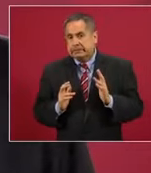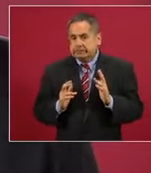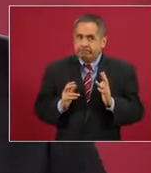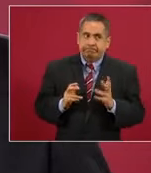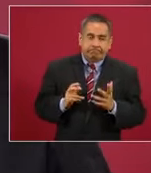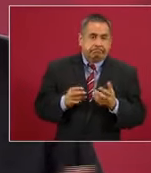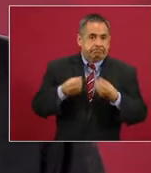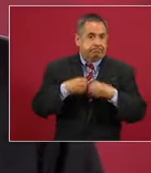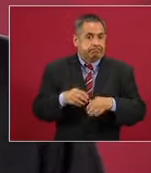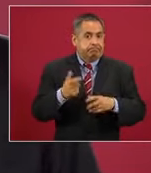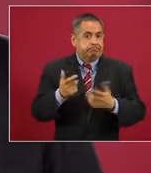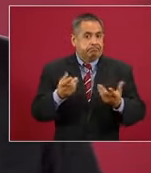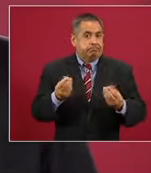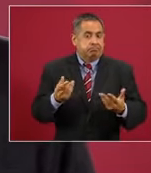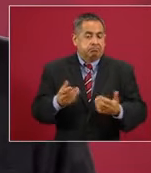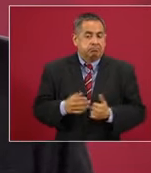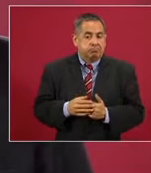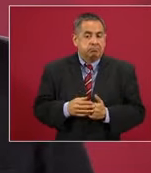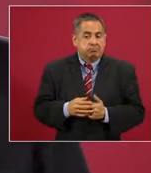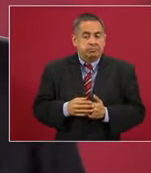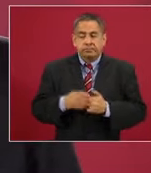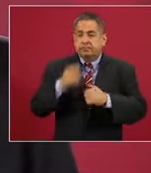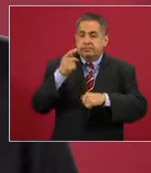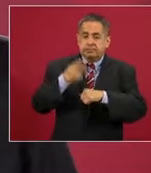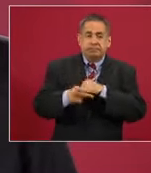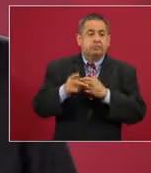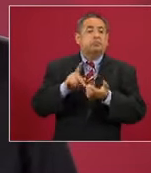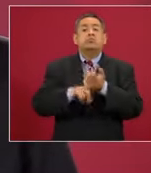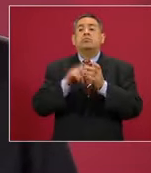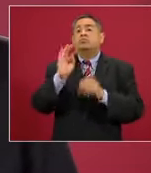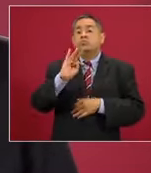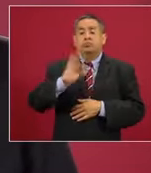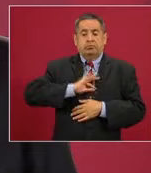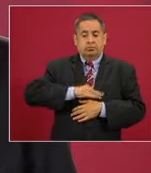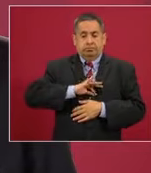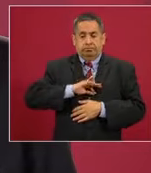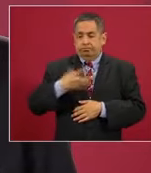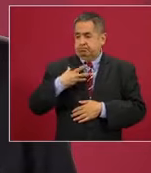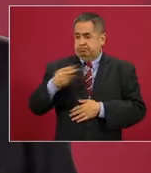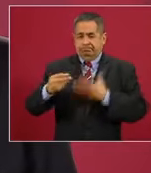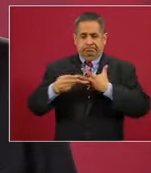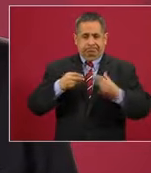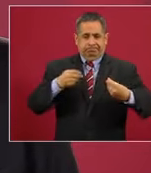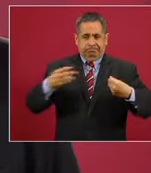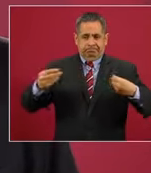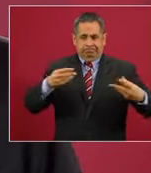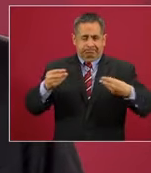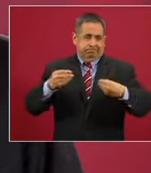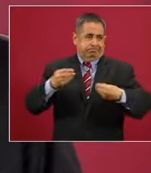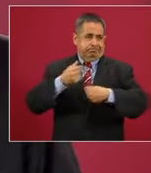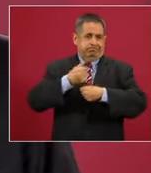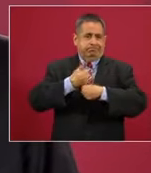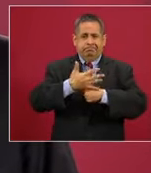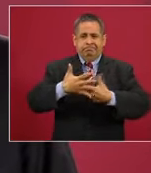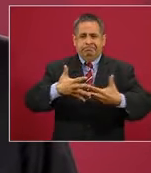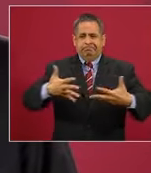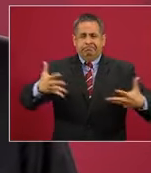riesgos de contagio mayores,